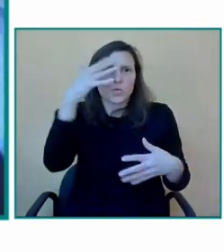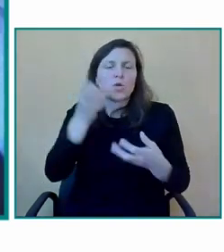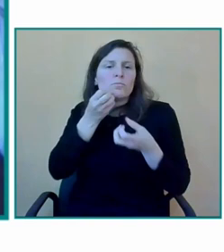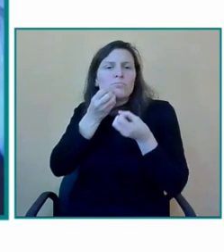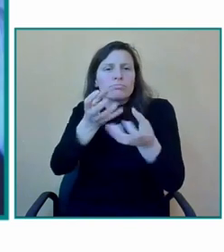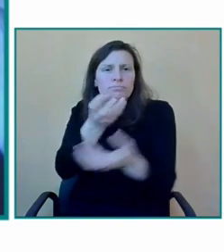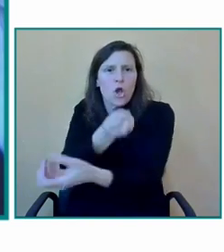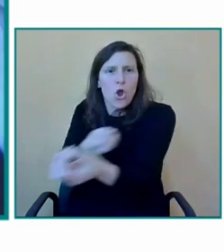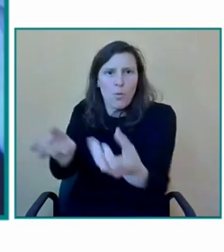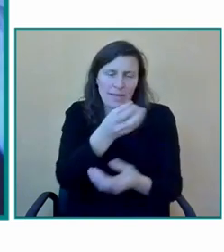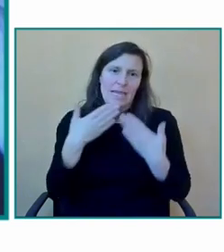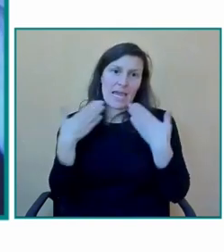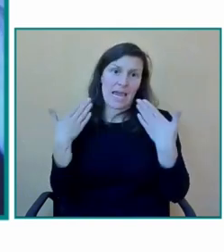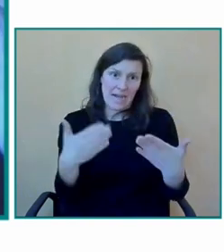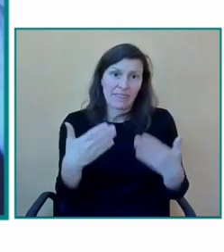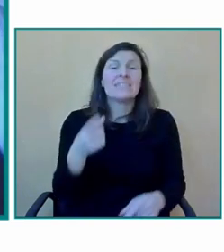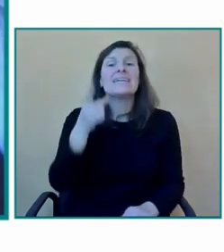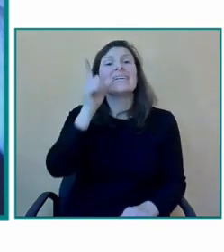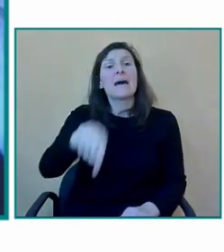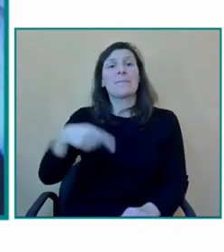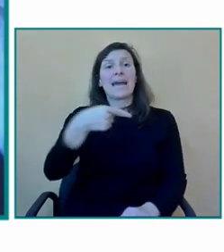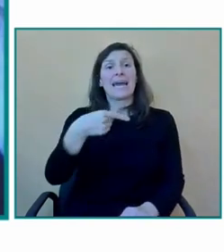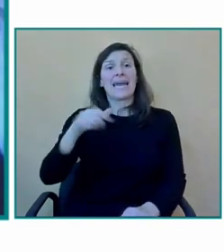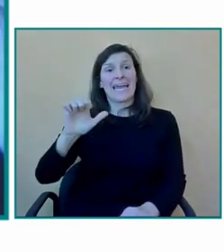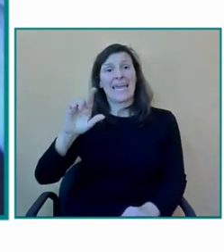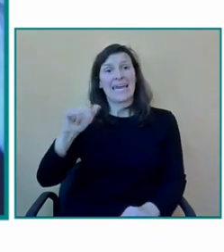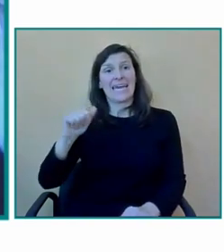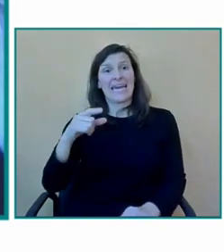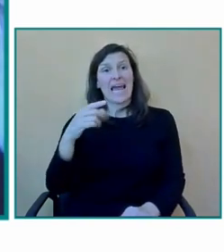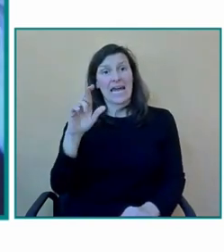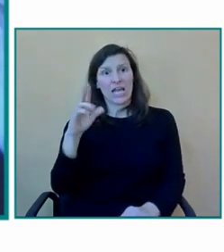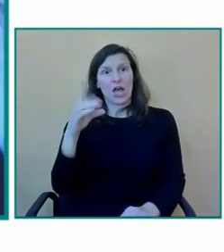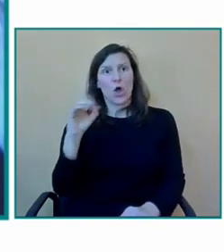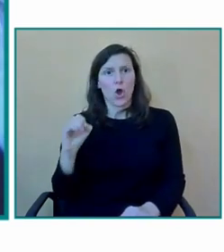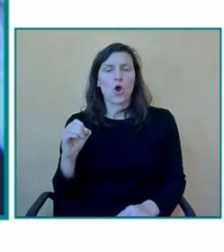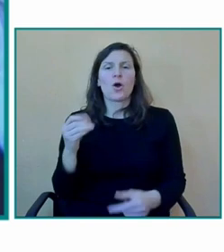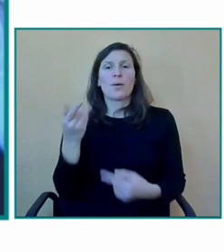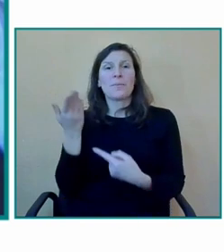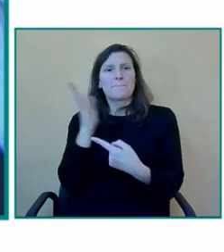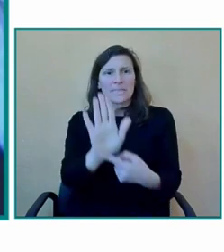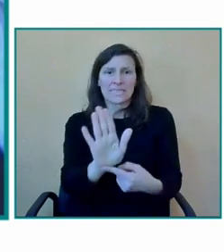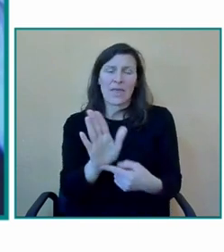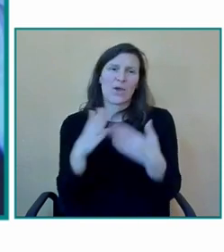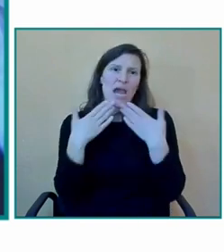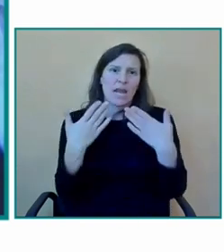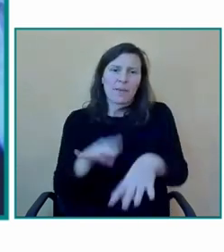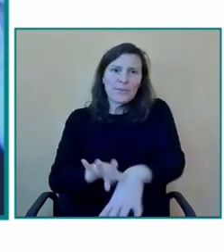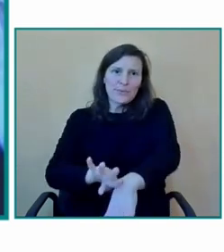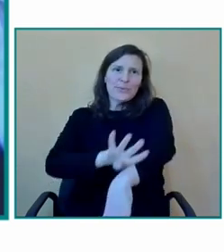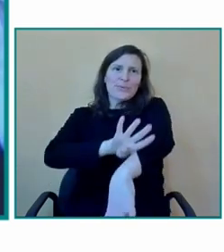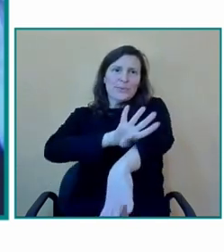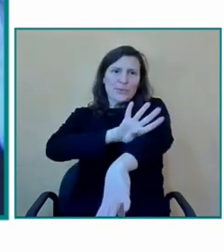Gerardo por esa presentación tan estupenda que nos ha erizado la piel